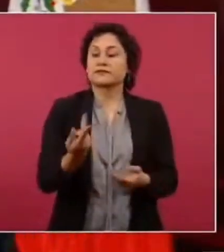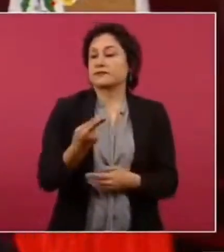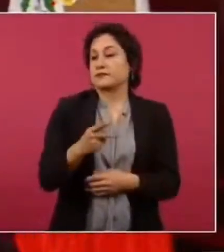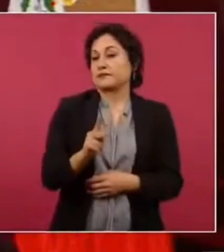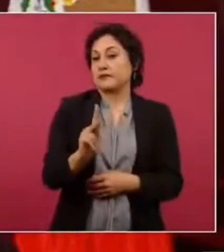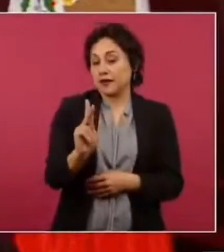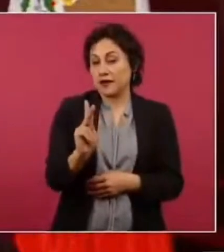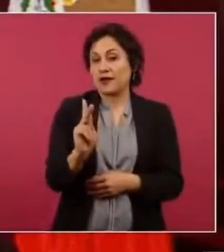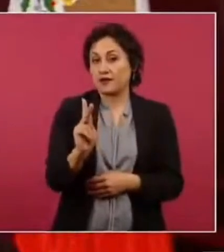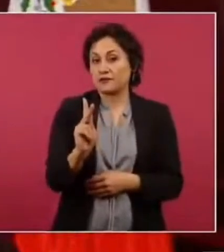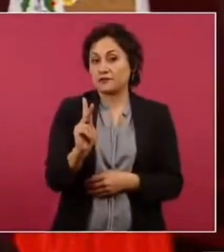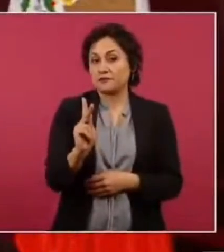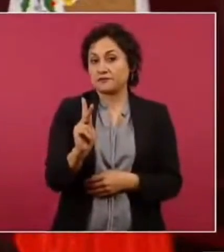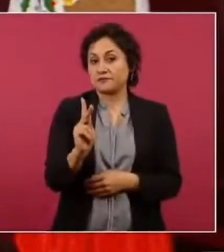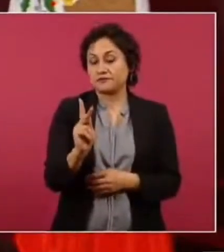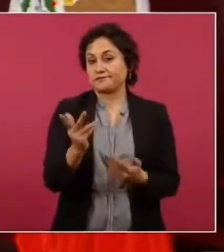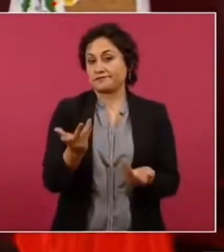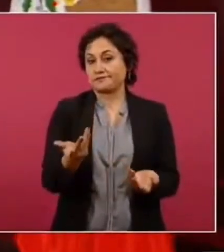pues